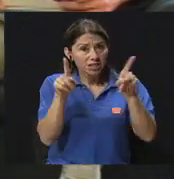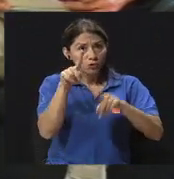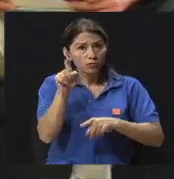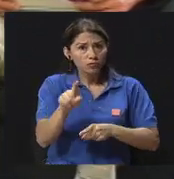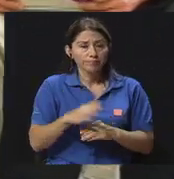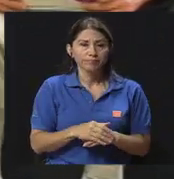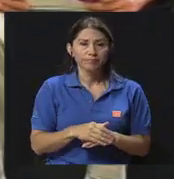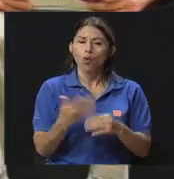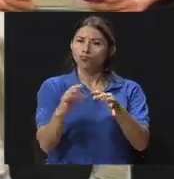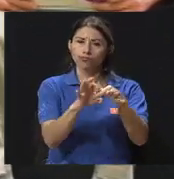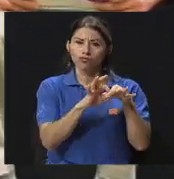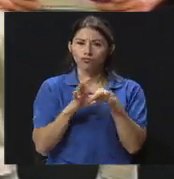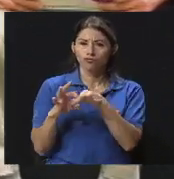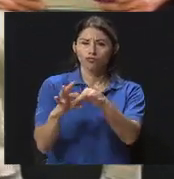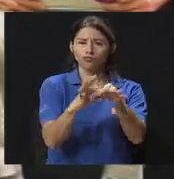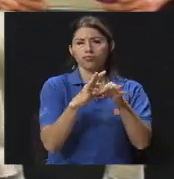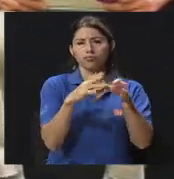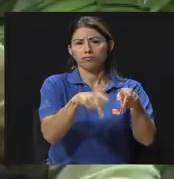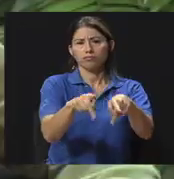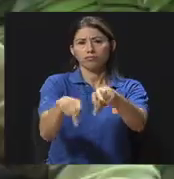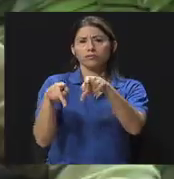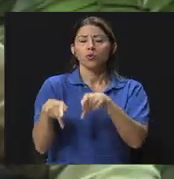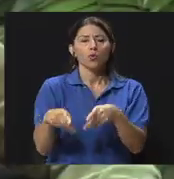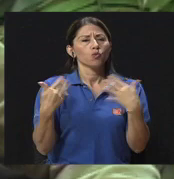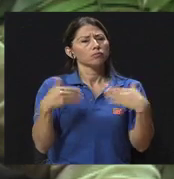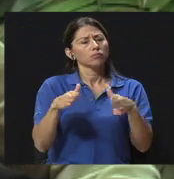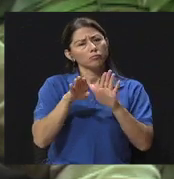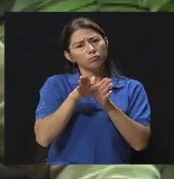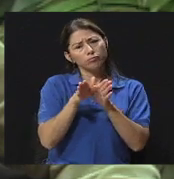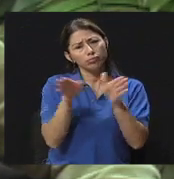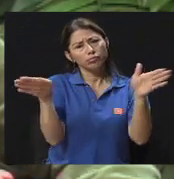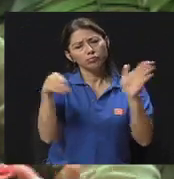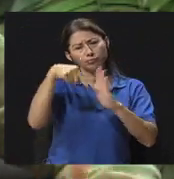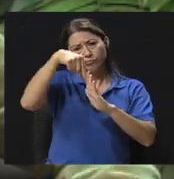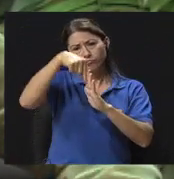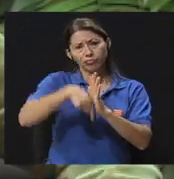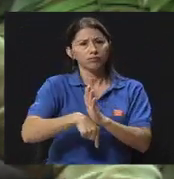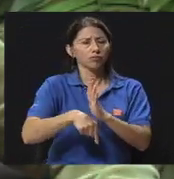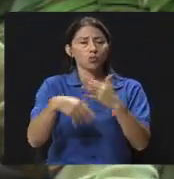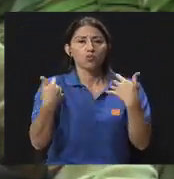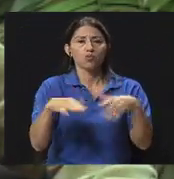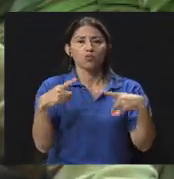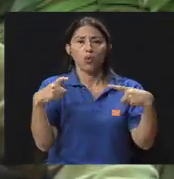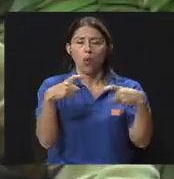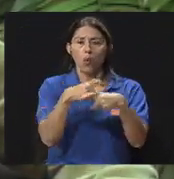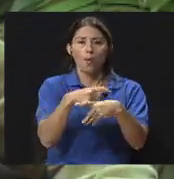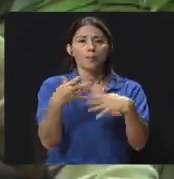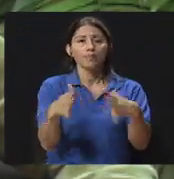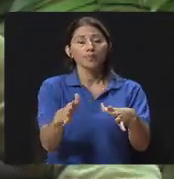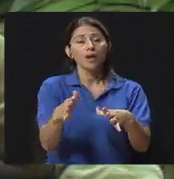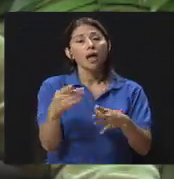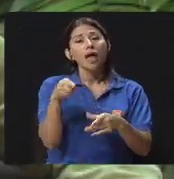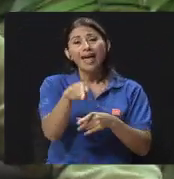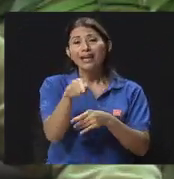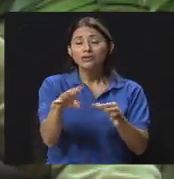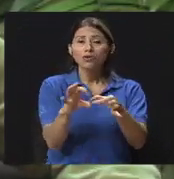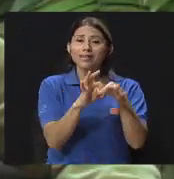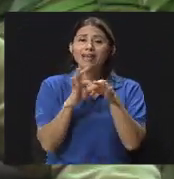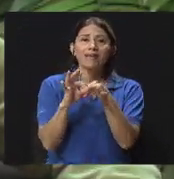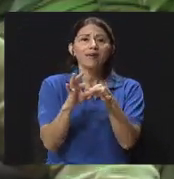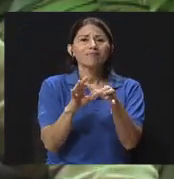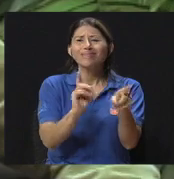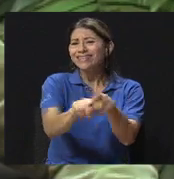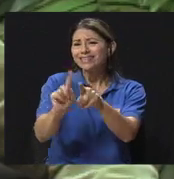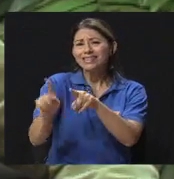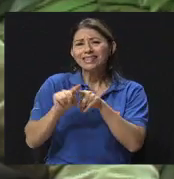interpersonales de hecho son muy amplias. Esa es la complejidad que tiene, ¿verdad? Porque tiene que ver con toda interacción,